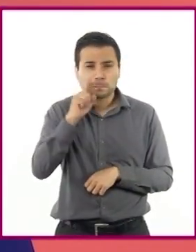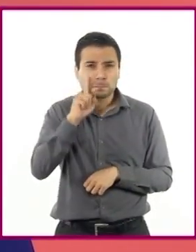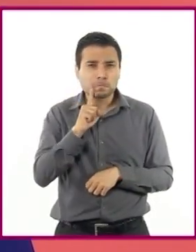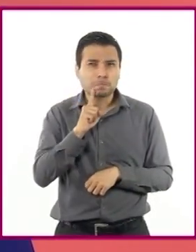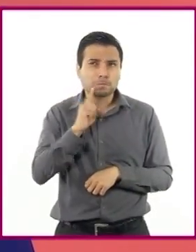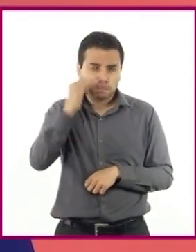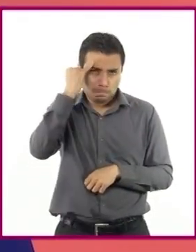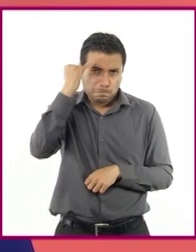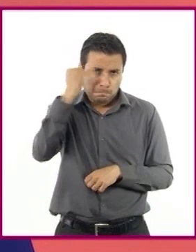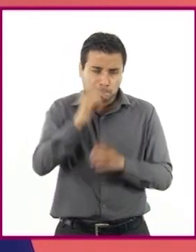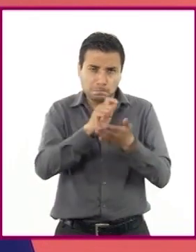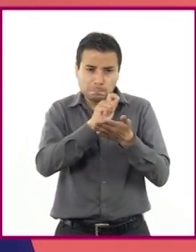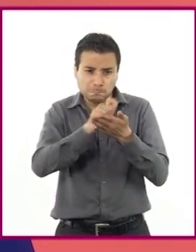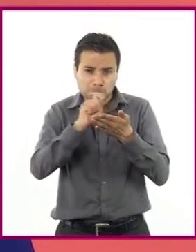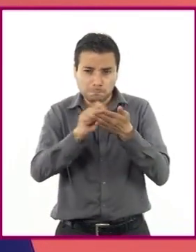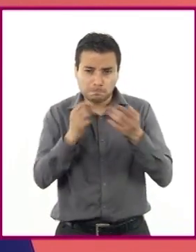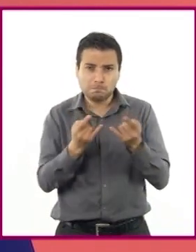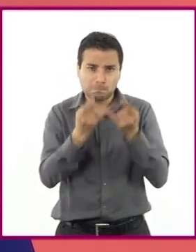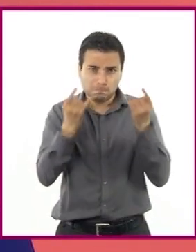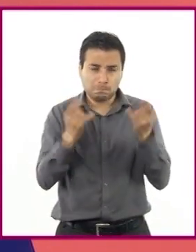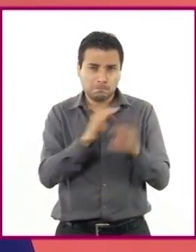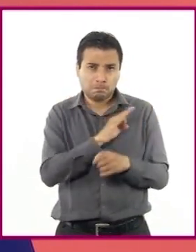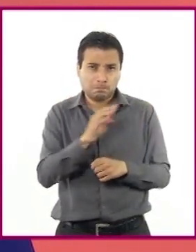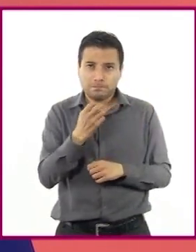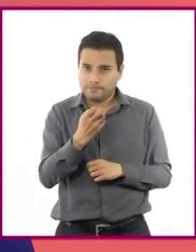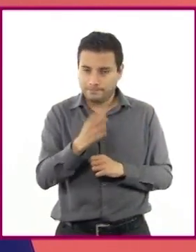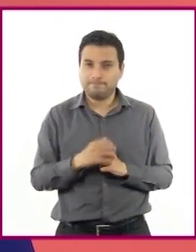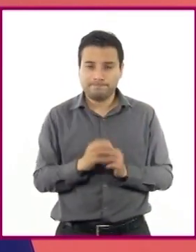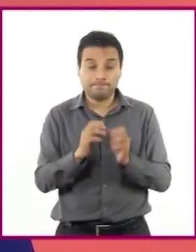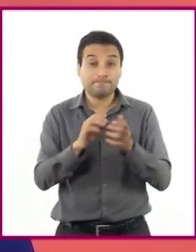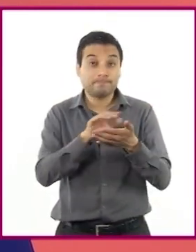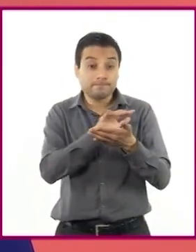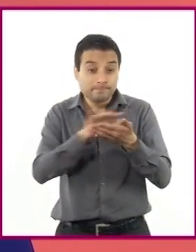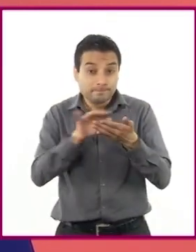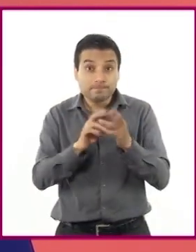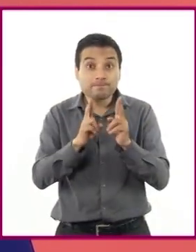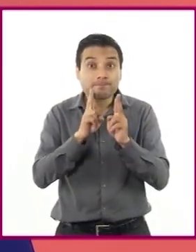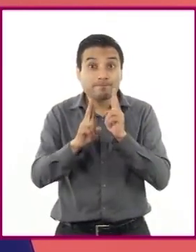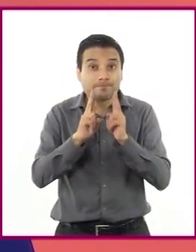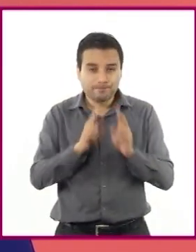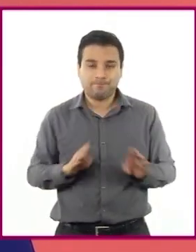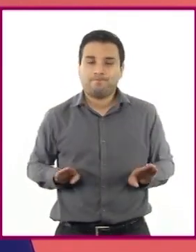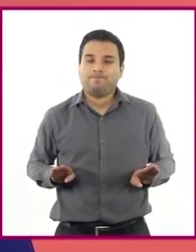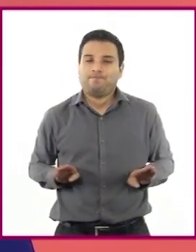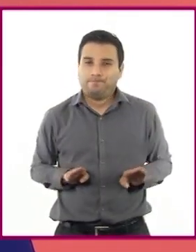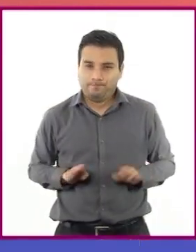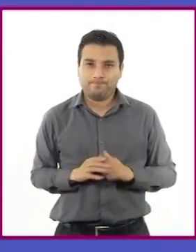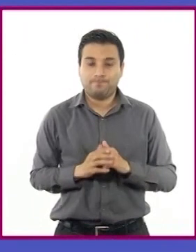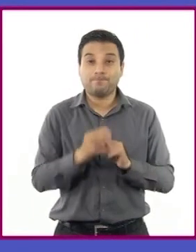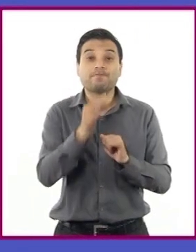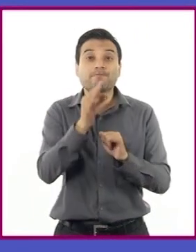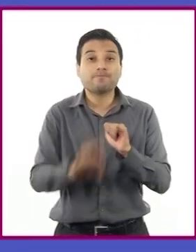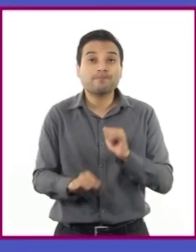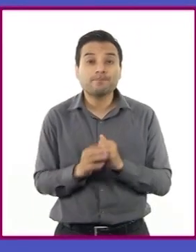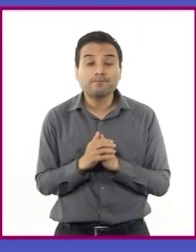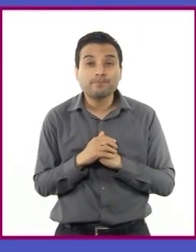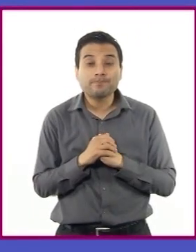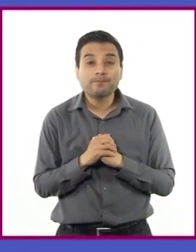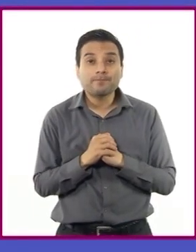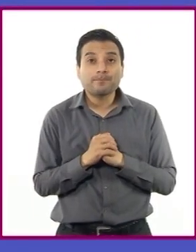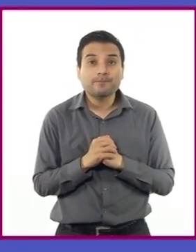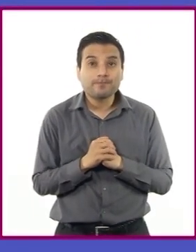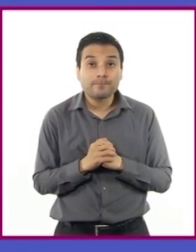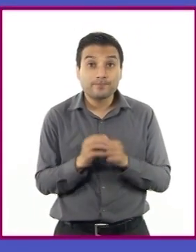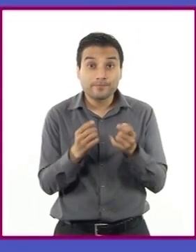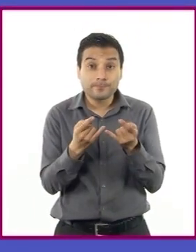historias. Así que esta también es una característica de los textos narrativos. Y finalmente, la